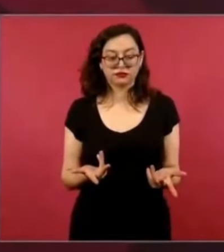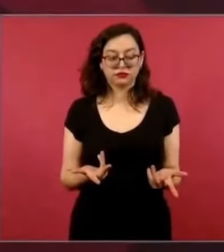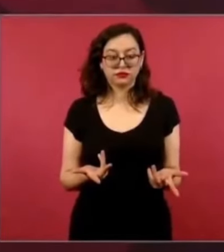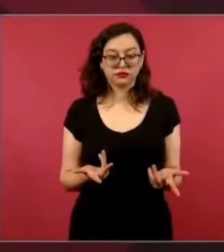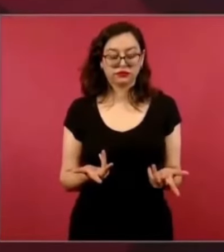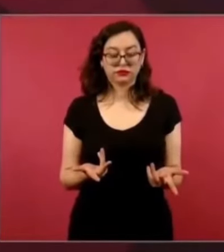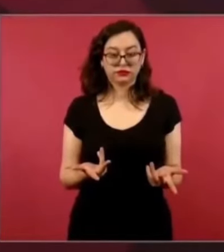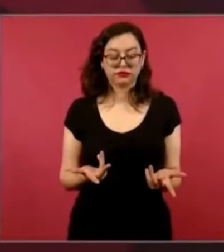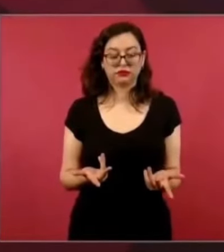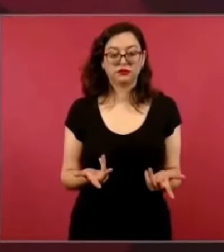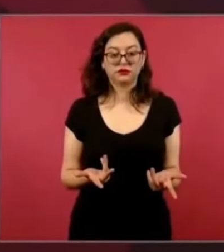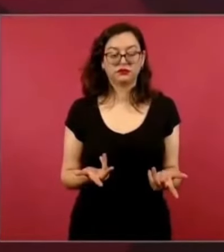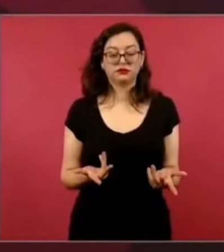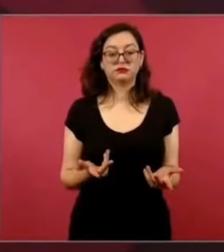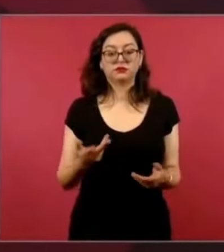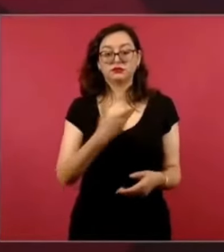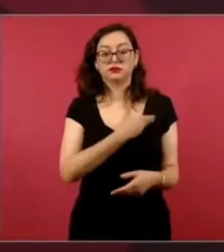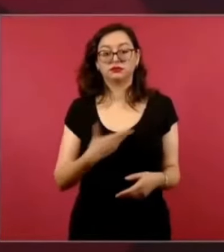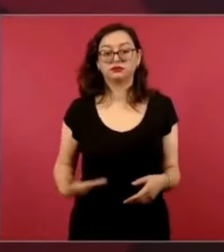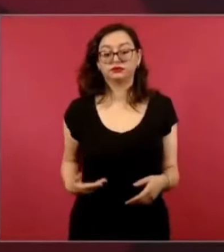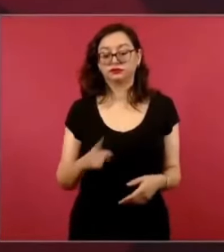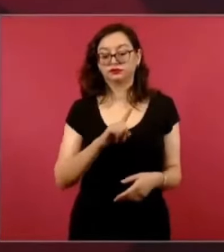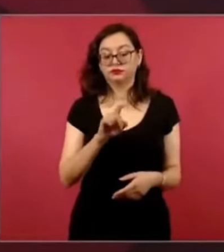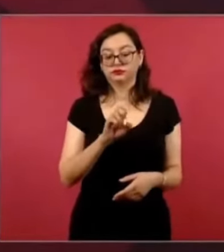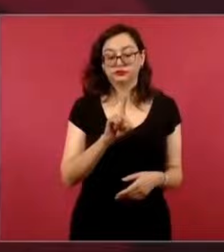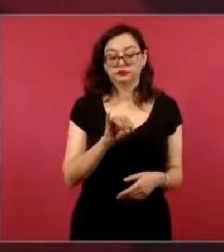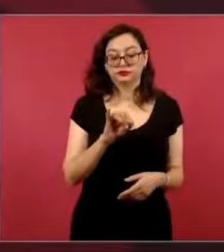El presidente Zedillo, por el presidente Fox,